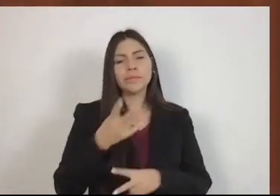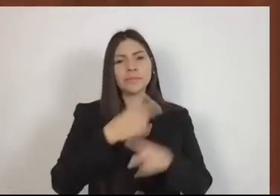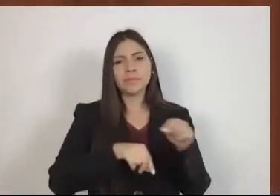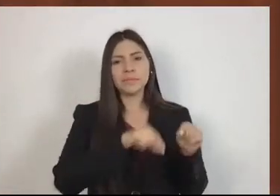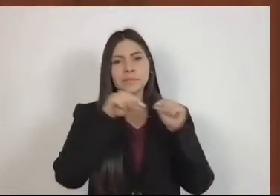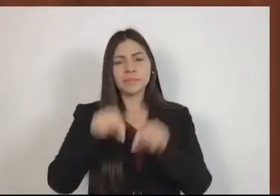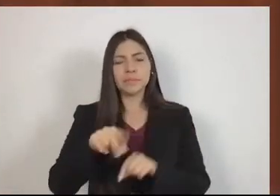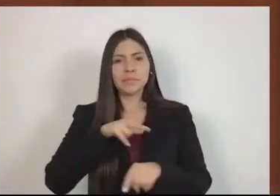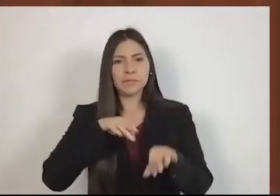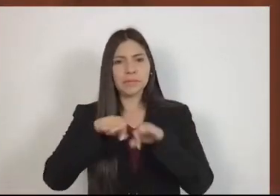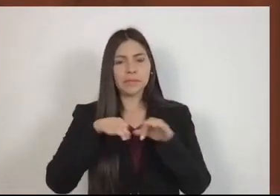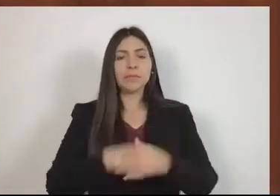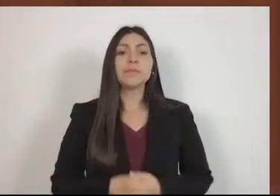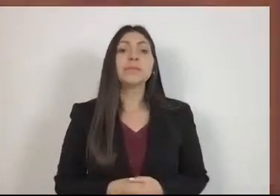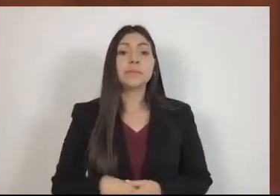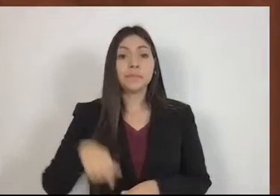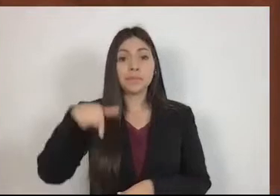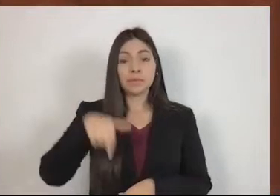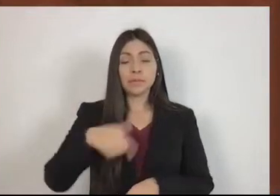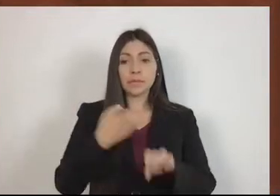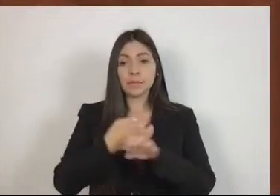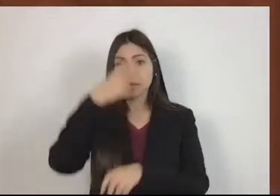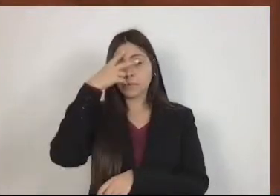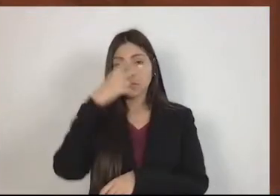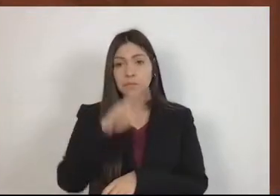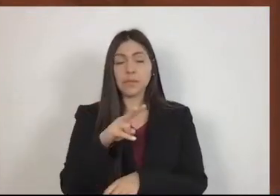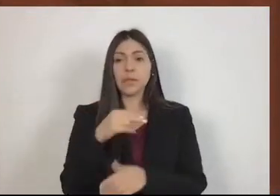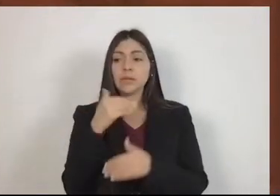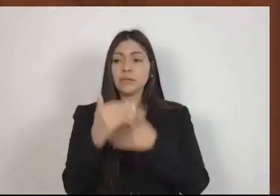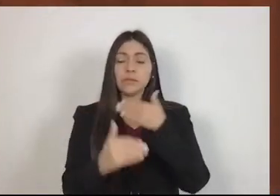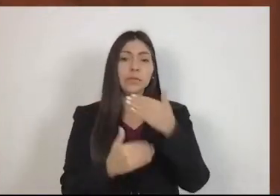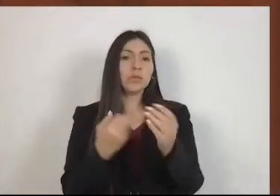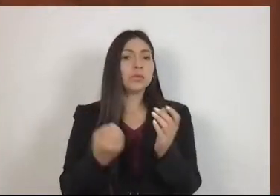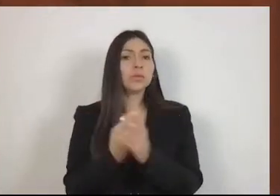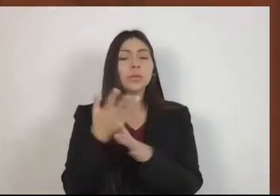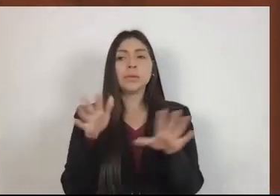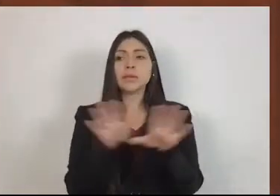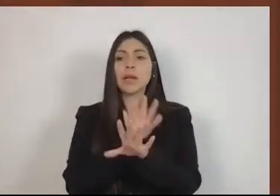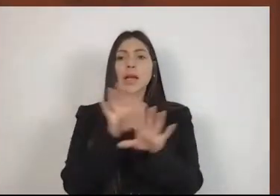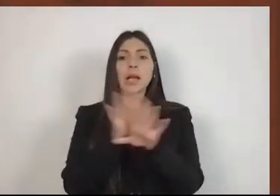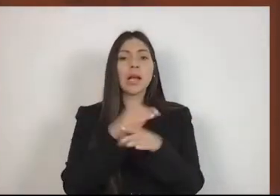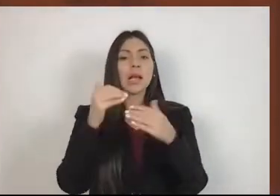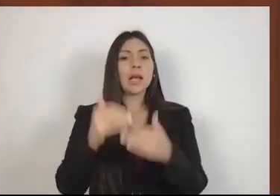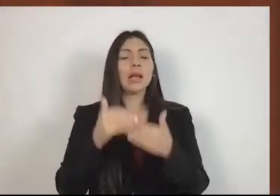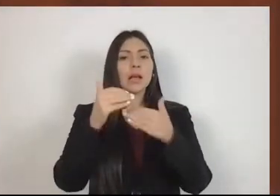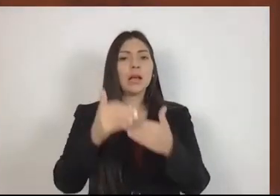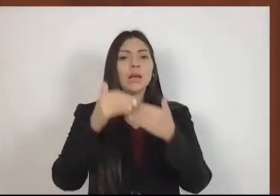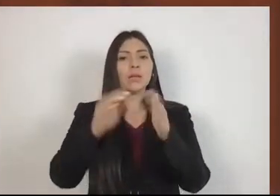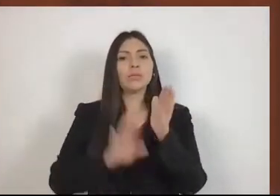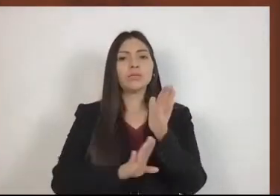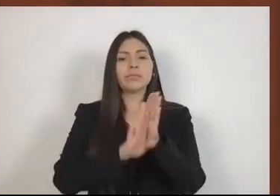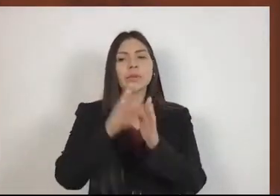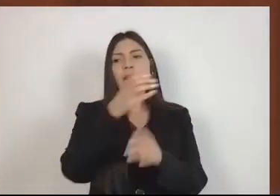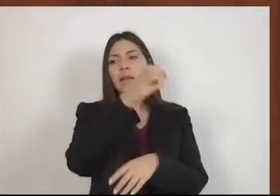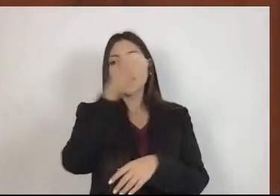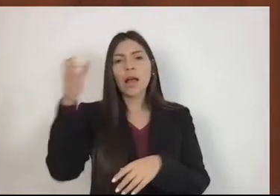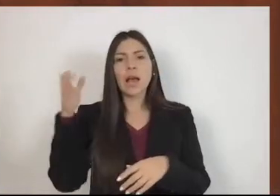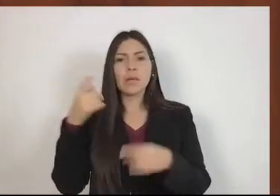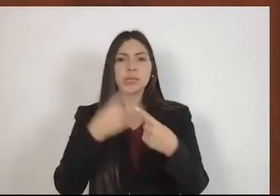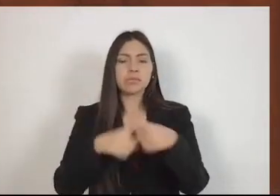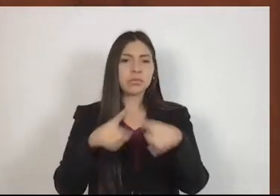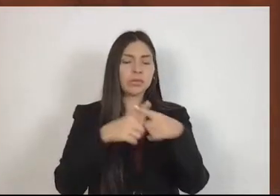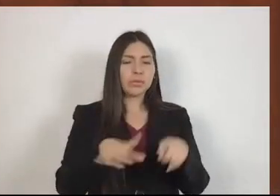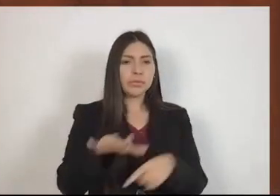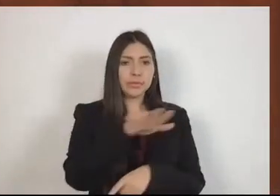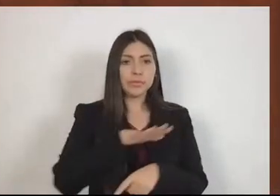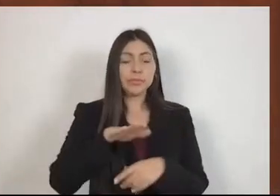iniciando una nueva etapa en su desarrollo agropecuario. Con la perspectiva de la Secretaría del Campo, busca